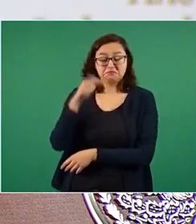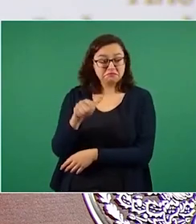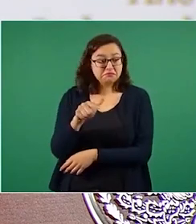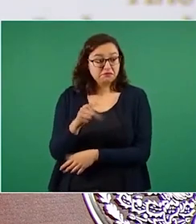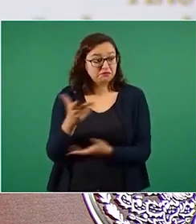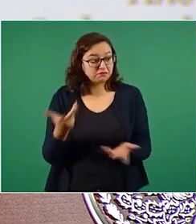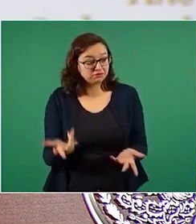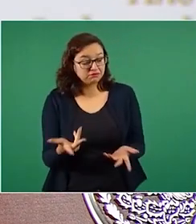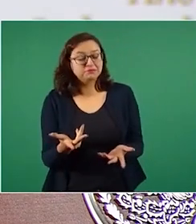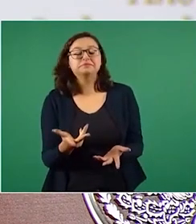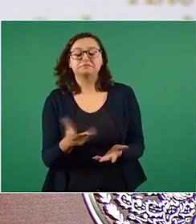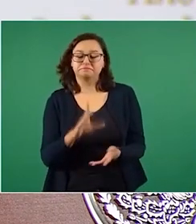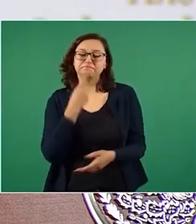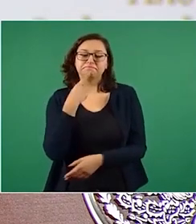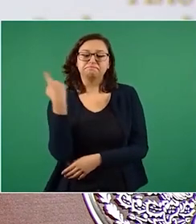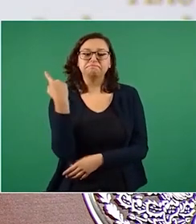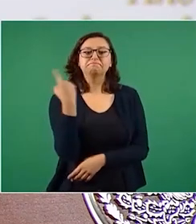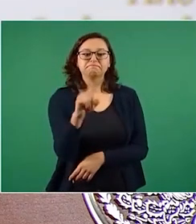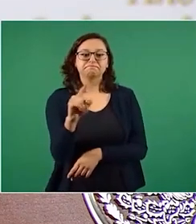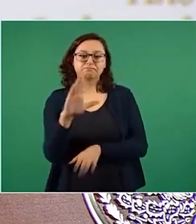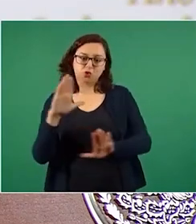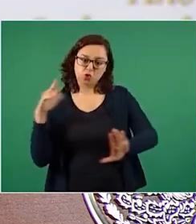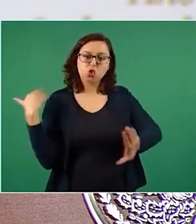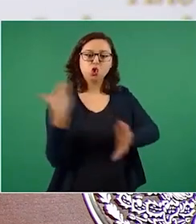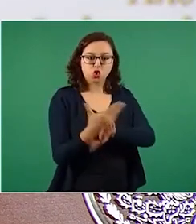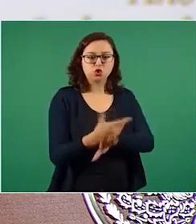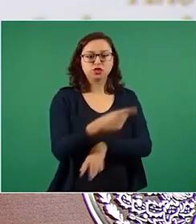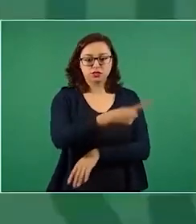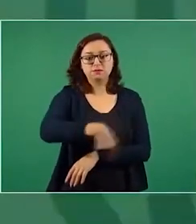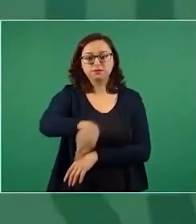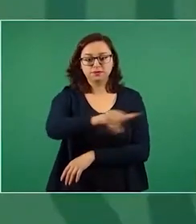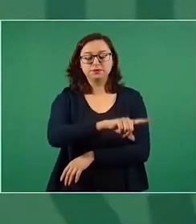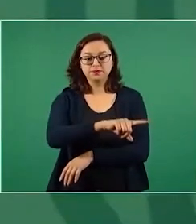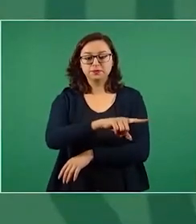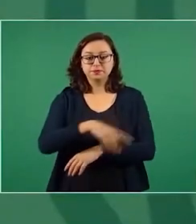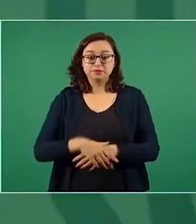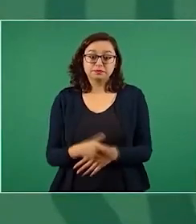fundamental para la gente